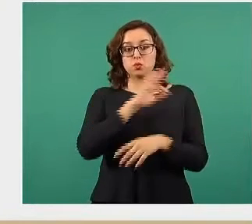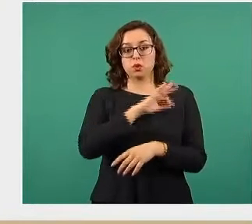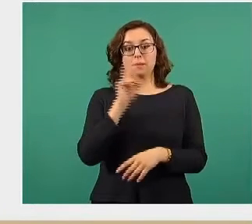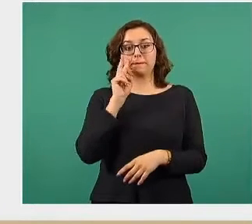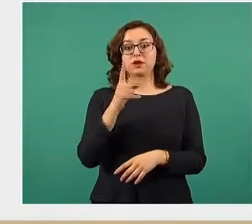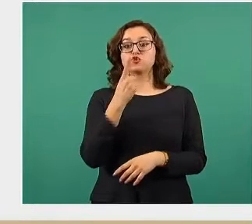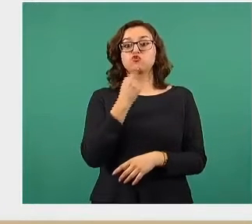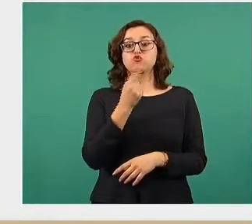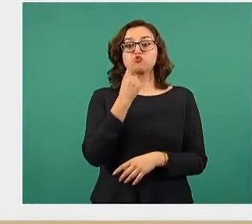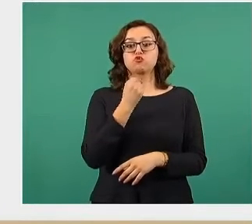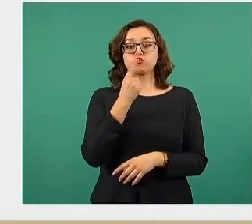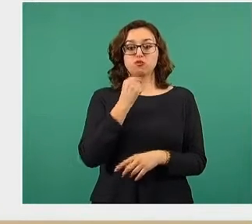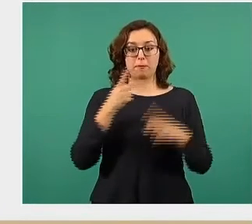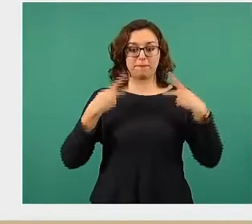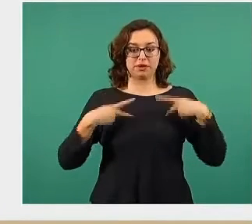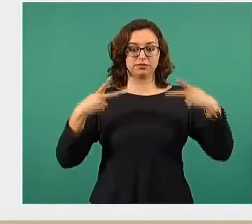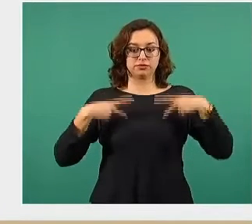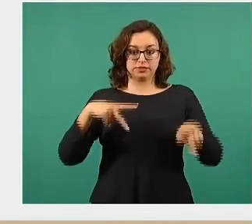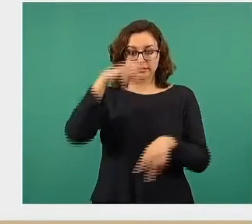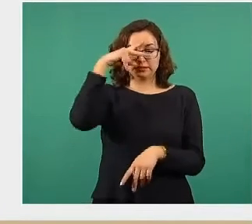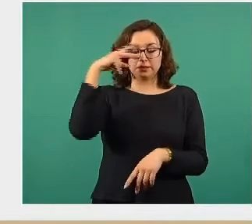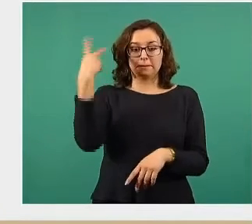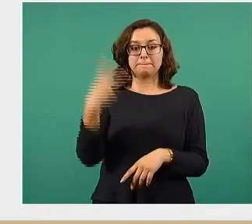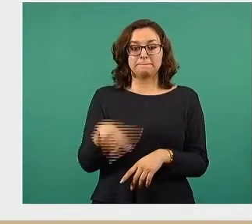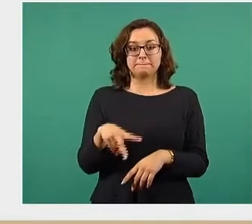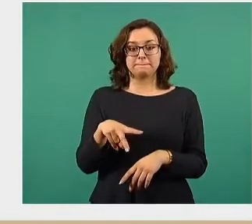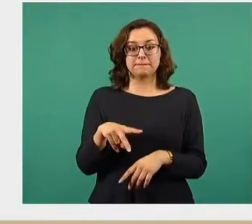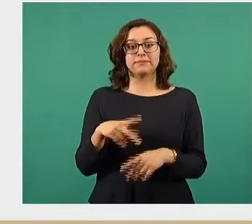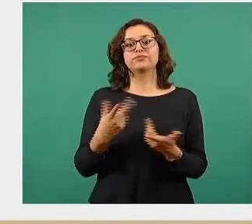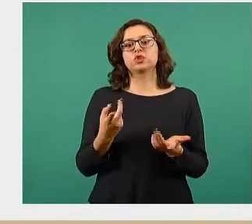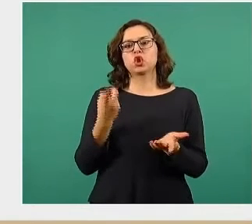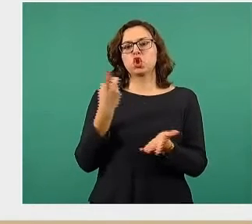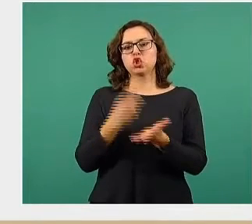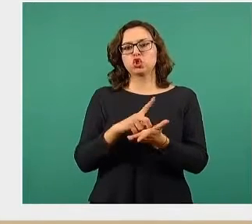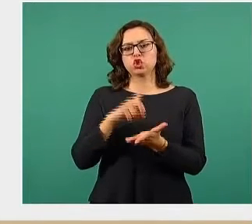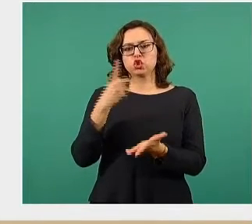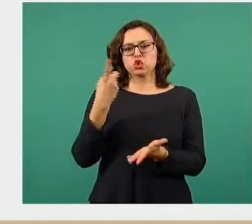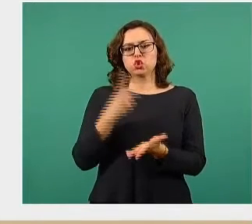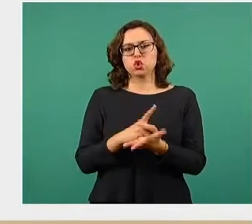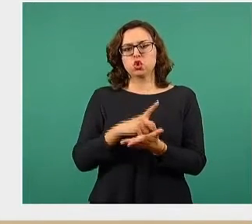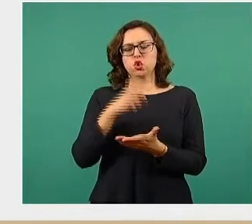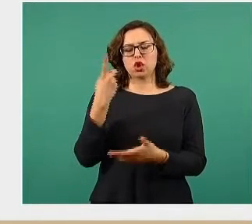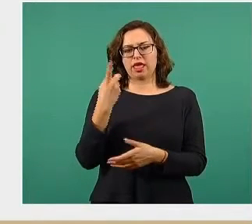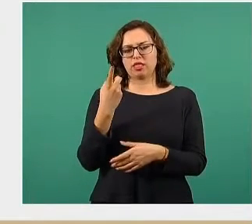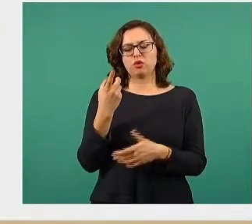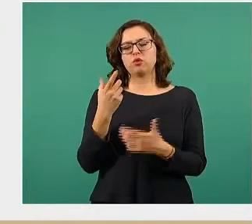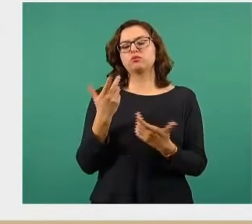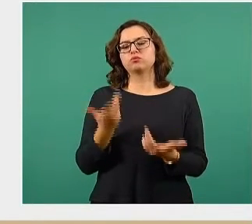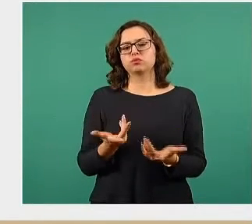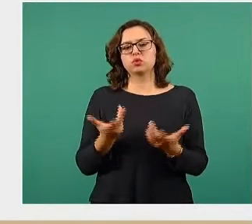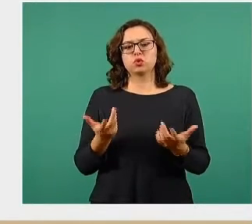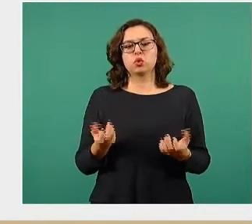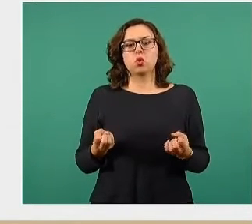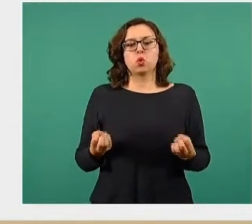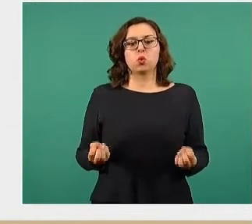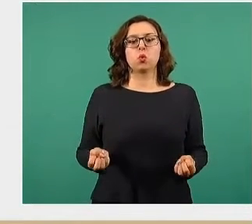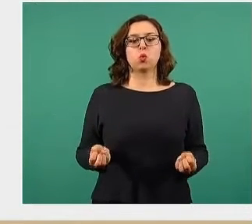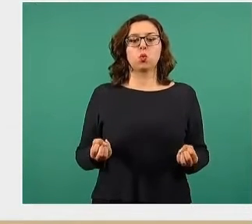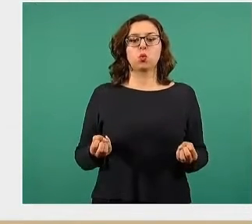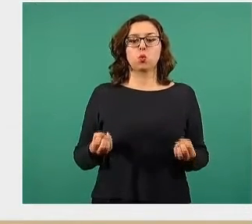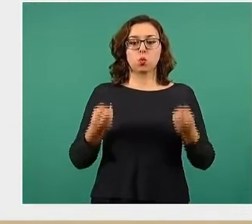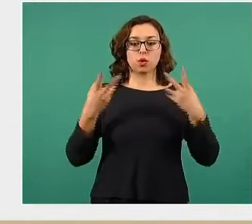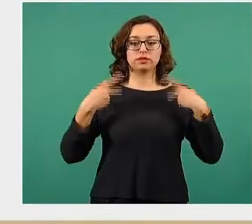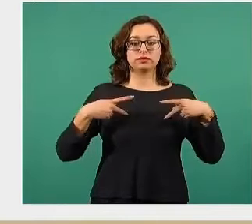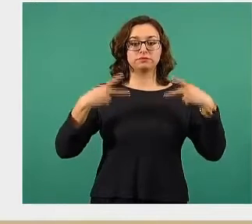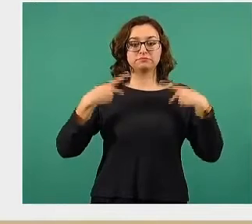rojas, población mexicana, y las barras doradas, que son la cantidad o la proporción de personas